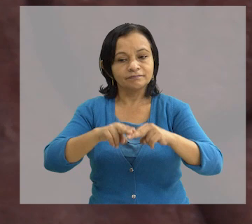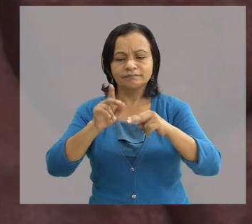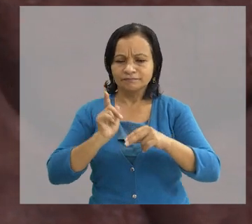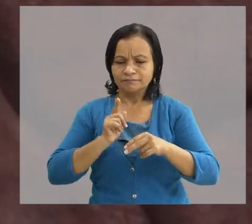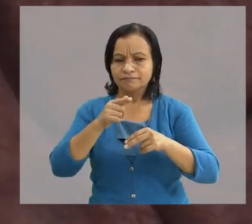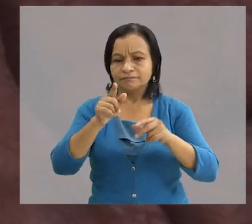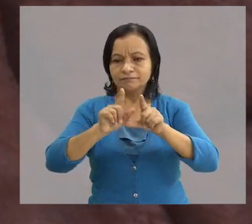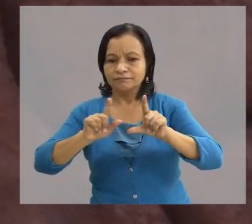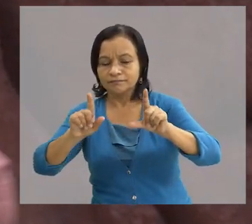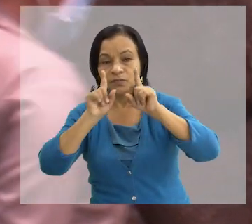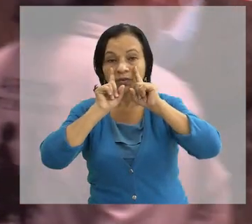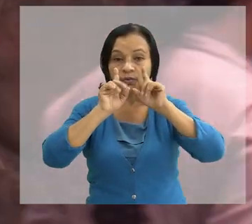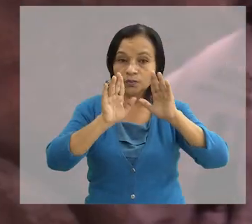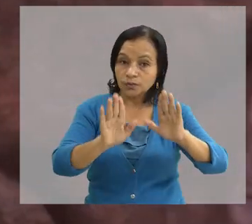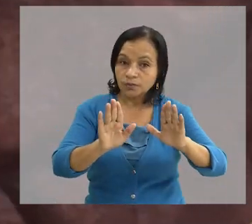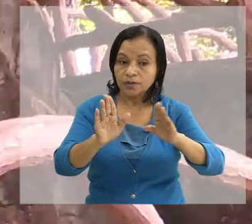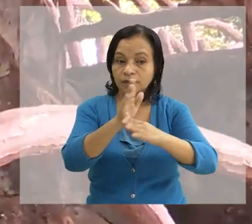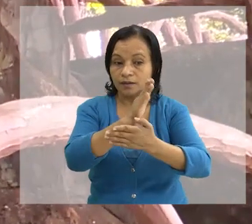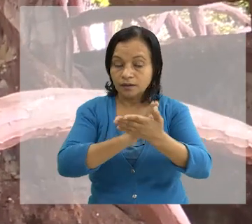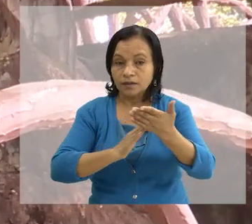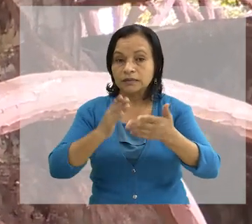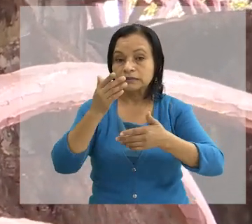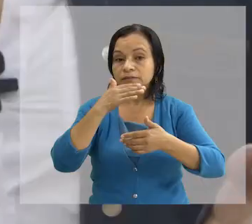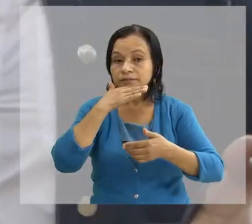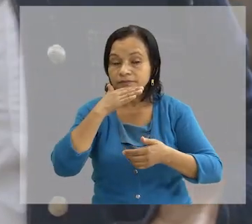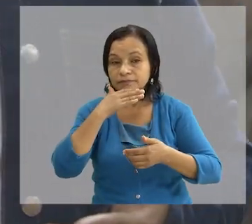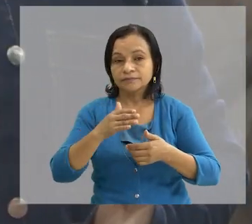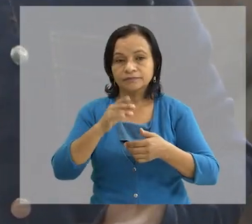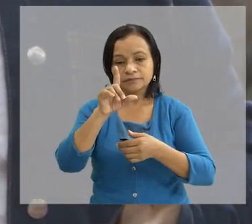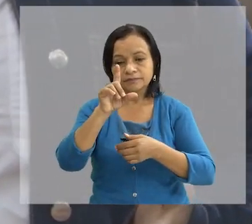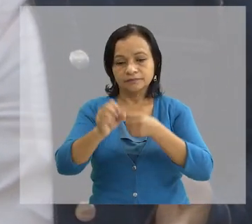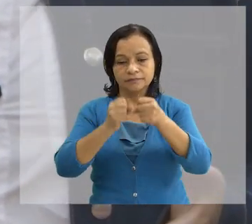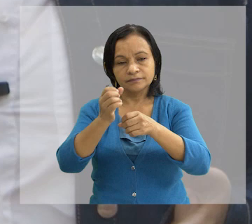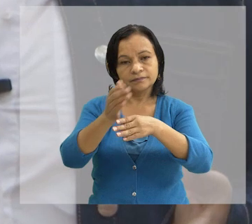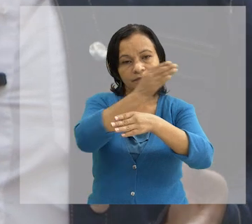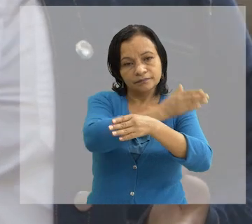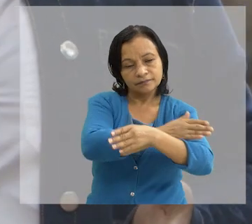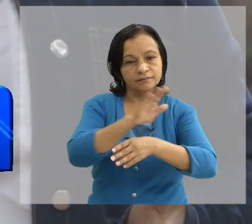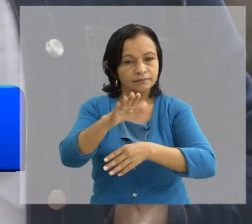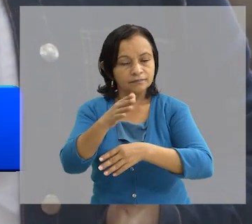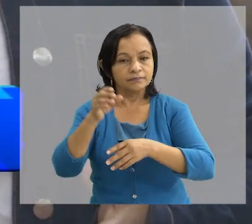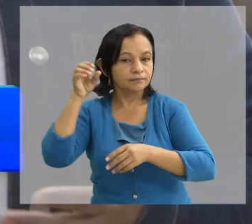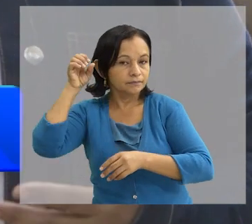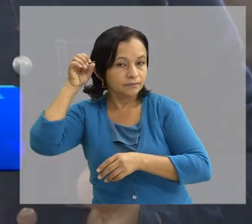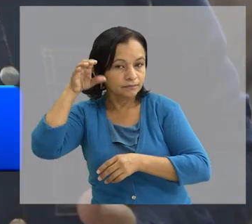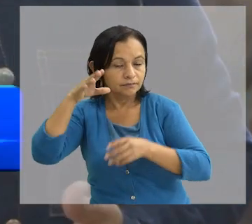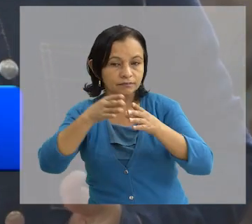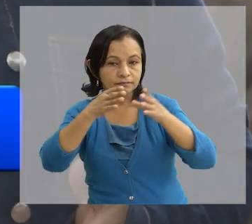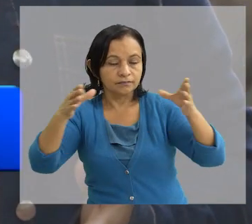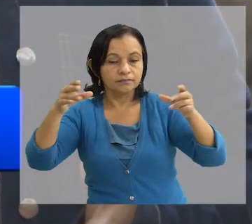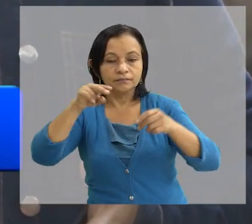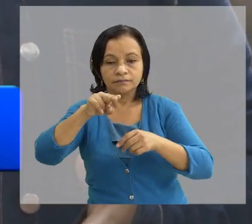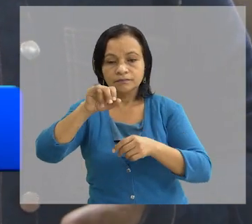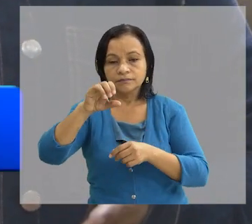cuente con los estándares de seguridad ante situaciones de emergencia Hace 10 años aproximadamente es donde el turismo ha crecido en